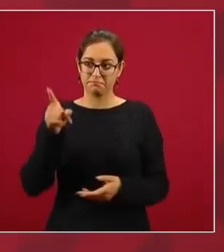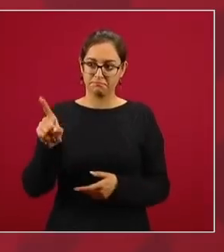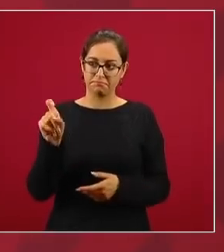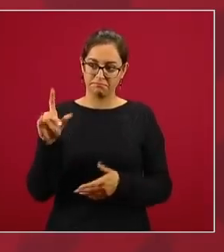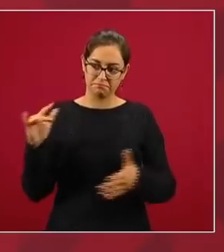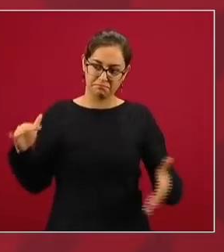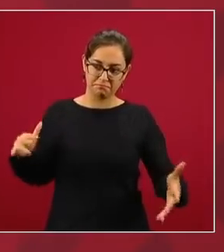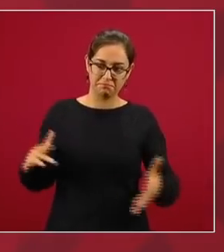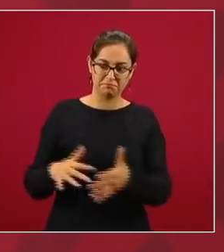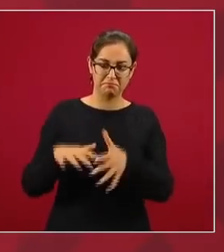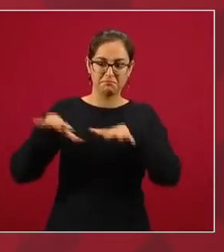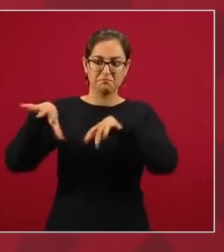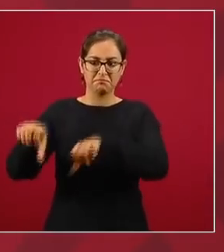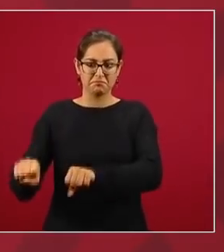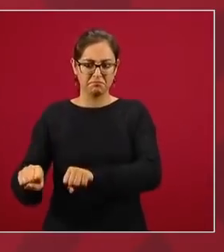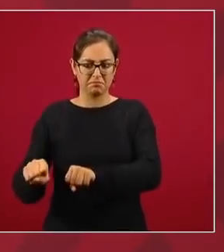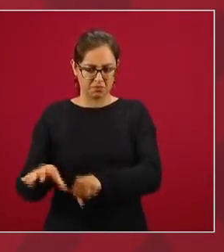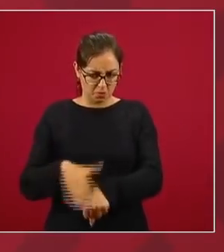la presa,